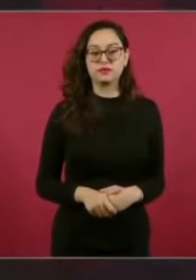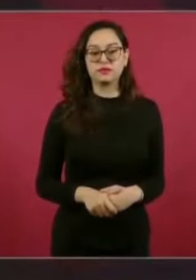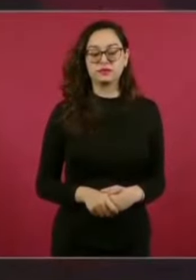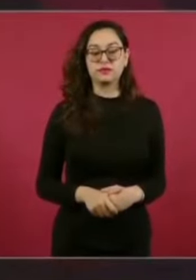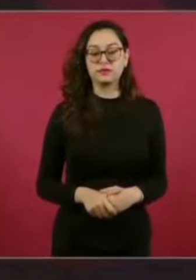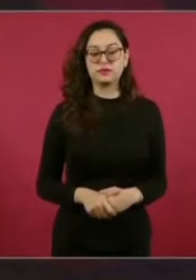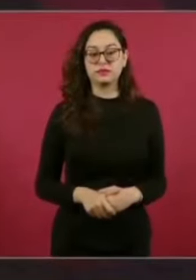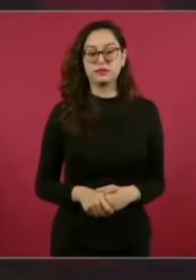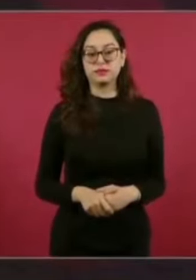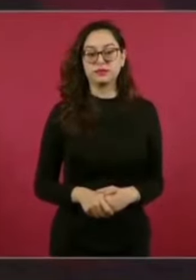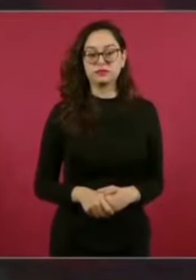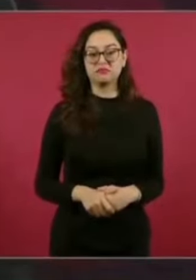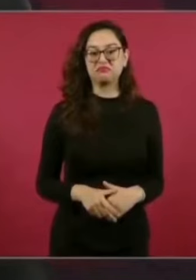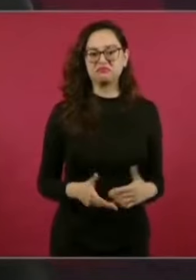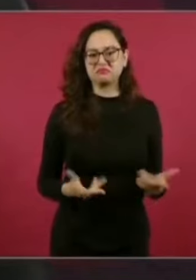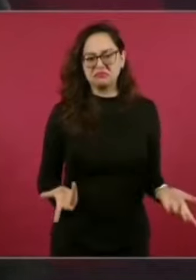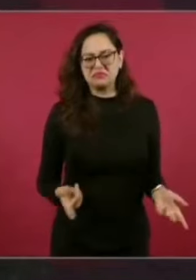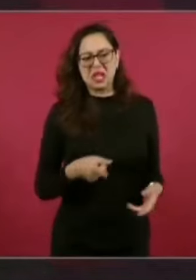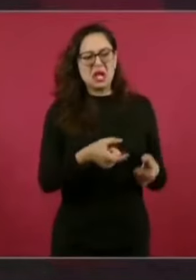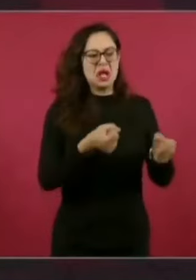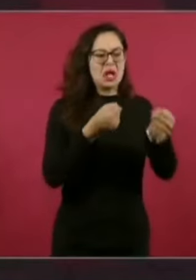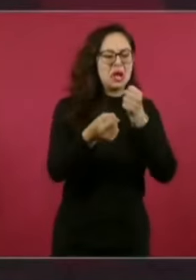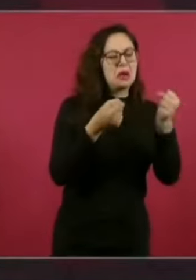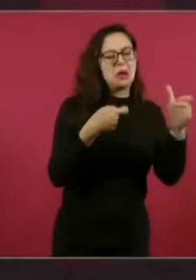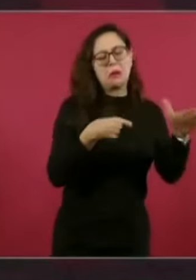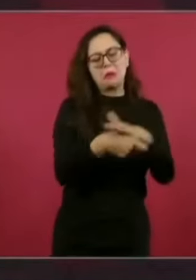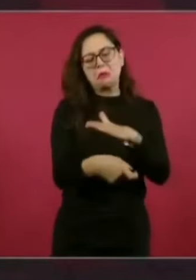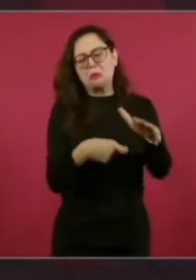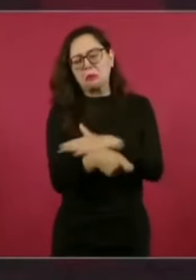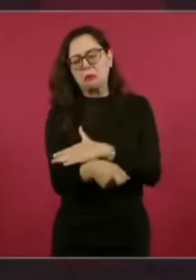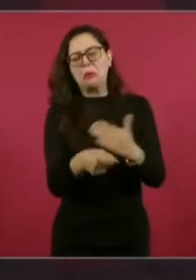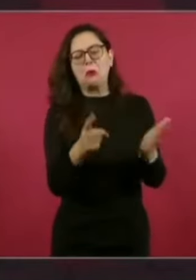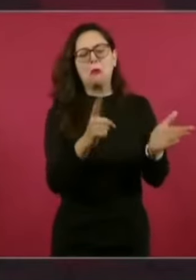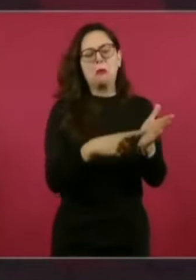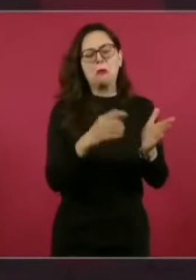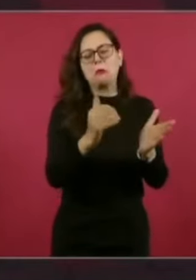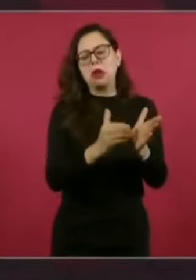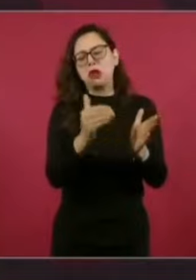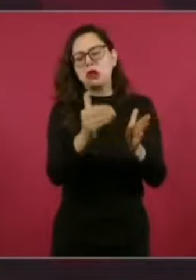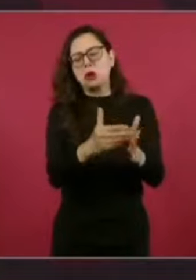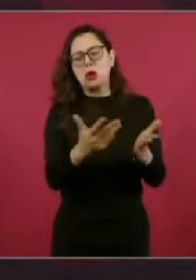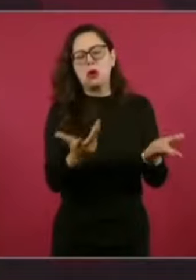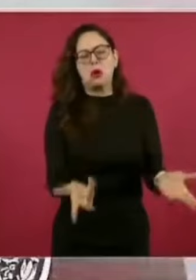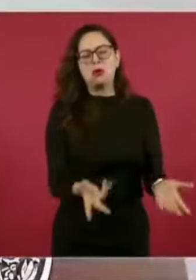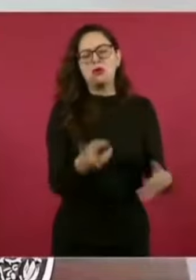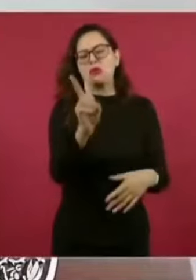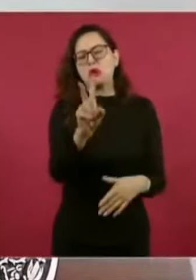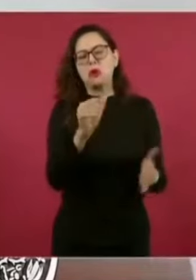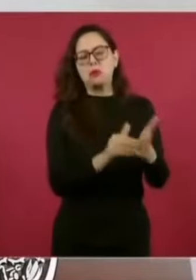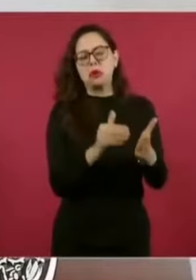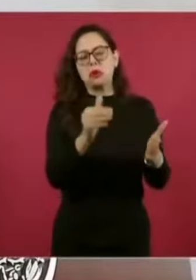sueldos de un millón, de dos millones, son mordidas,